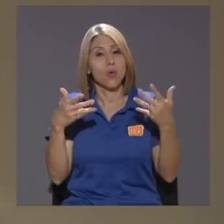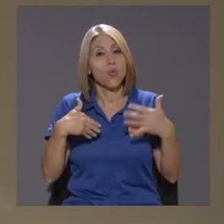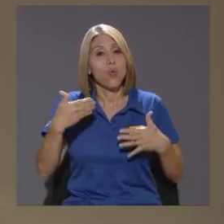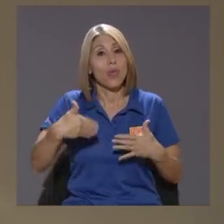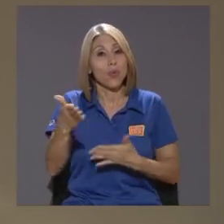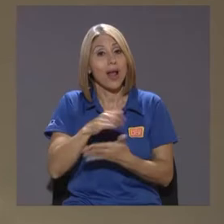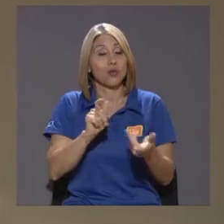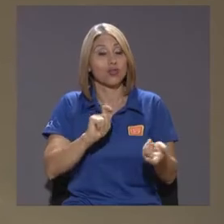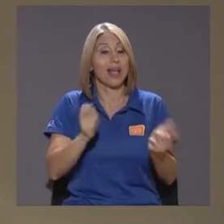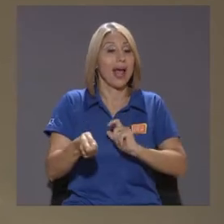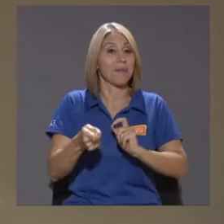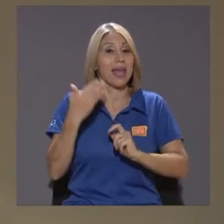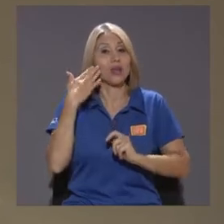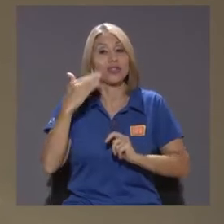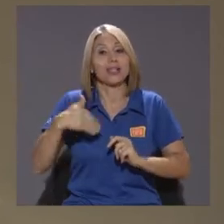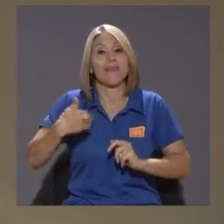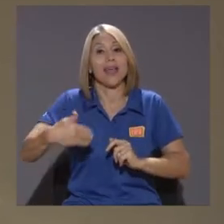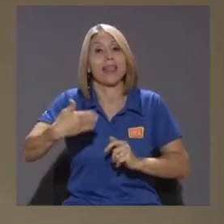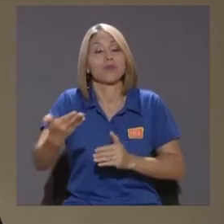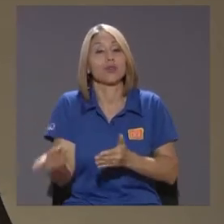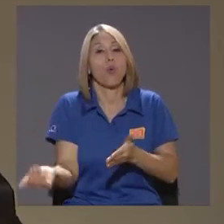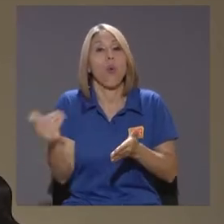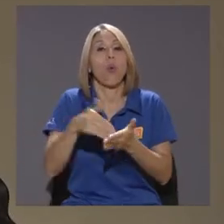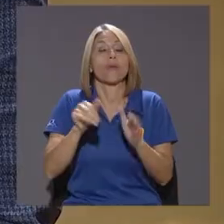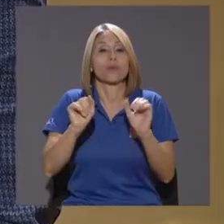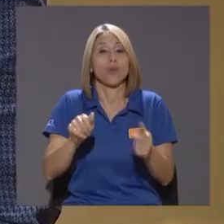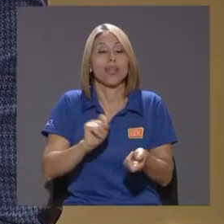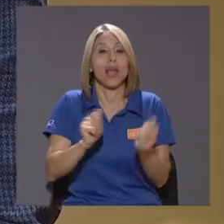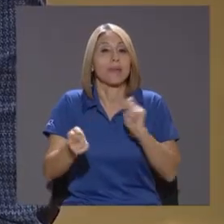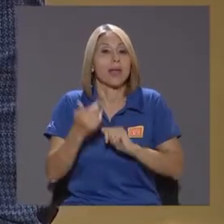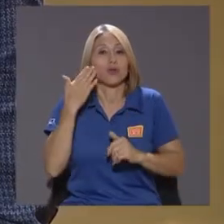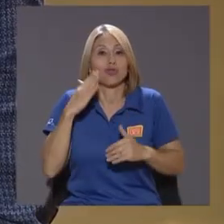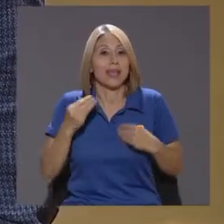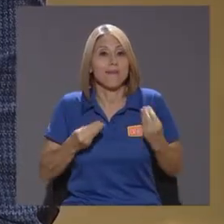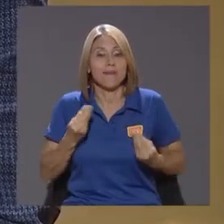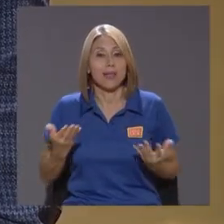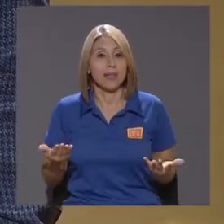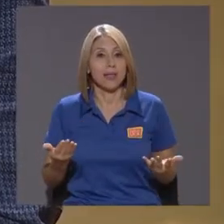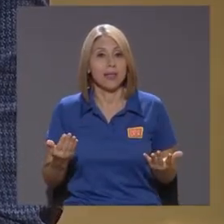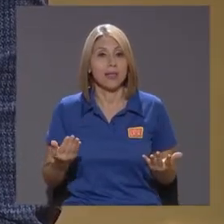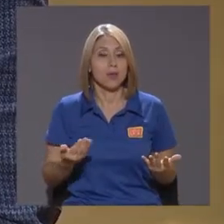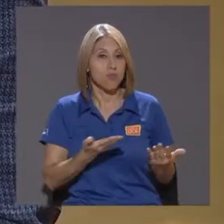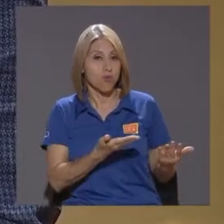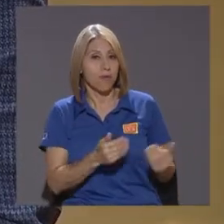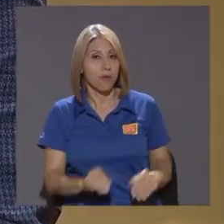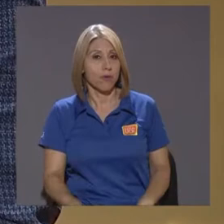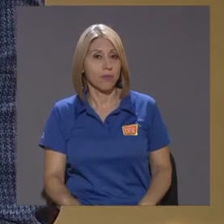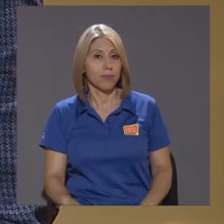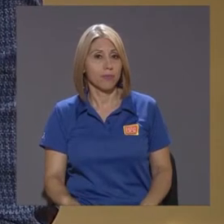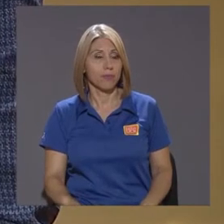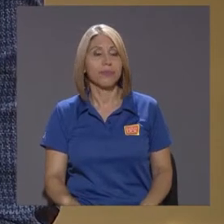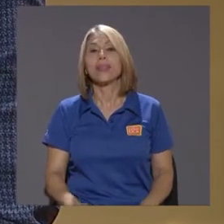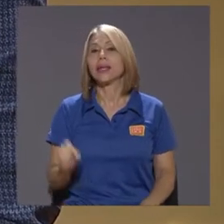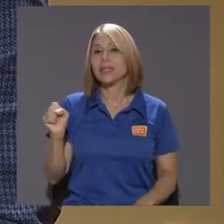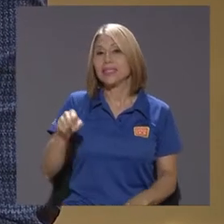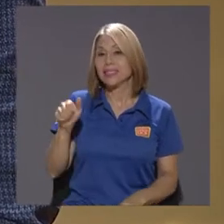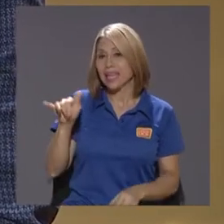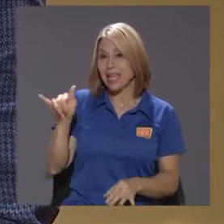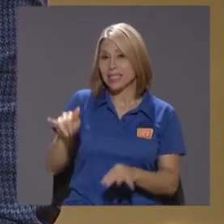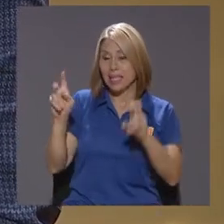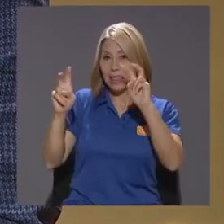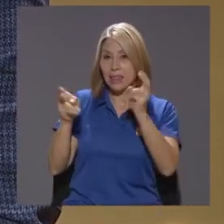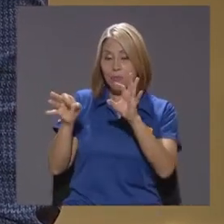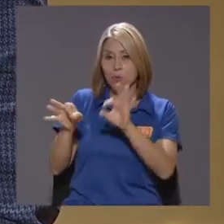algo No se sabe Que más se va a poder Cambiar Por favor Don José Rafael Ese punto Es muy importante Este Y creo que